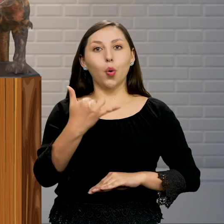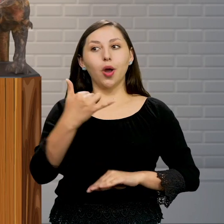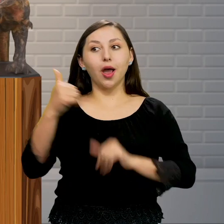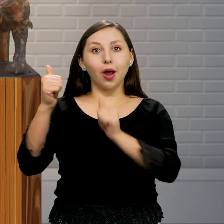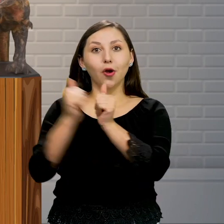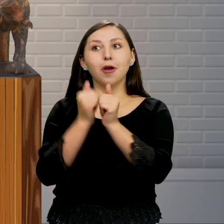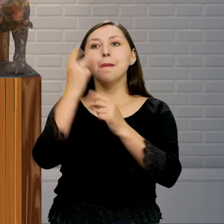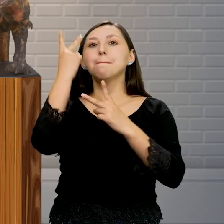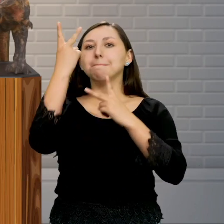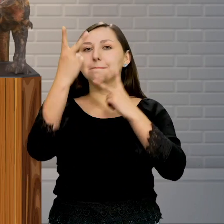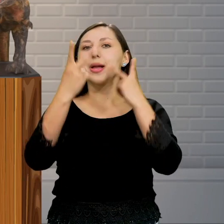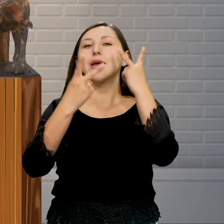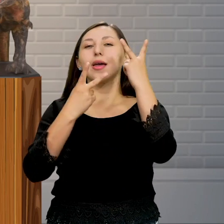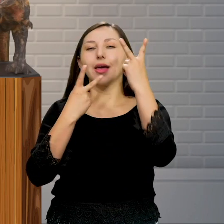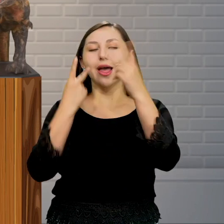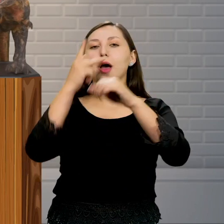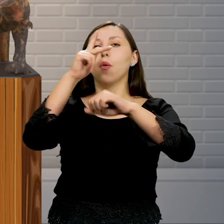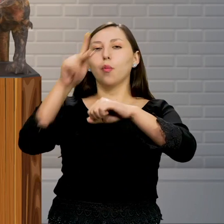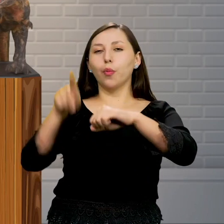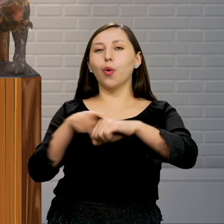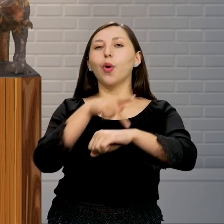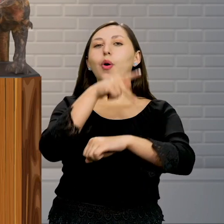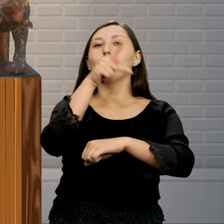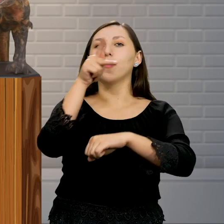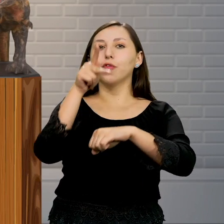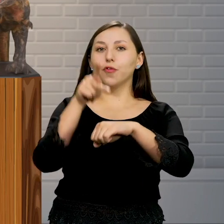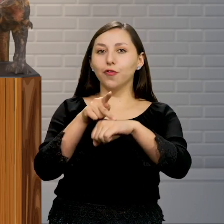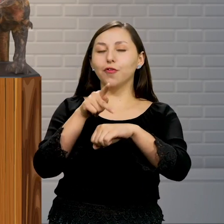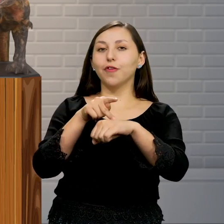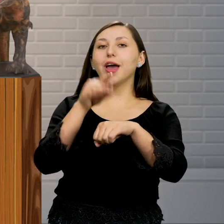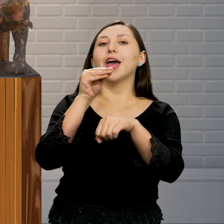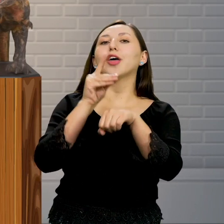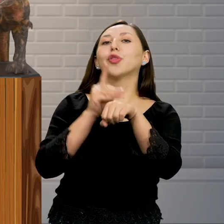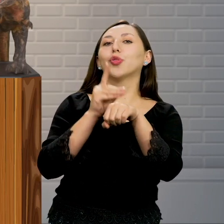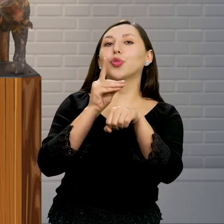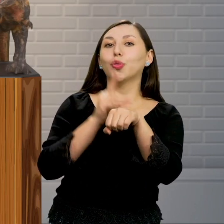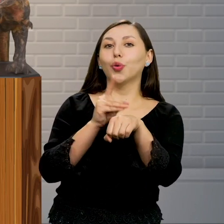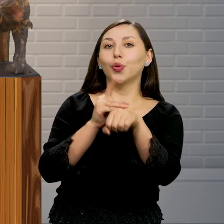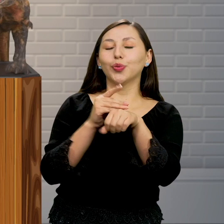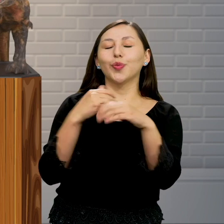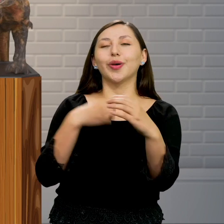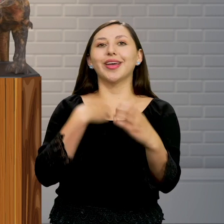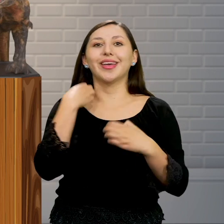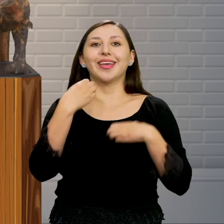acompaña una persona que sabe mucho sobre mascotas ¡Qué emoción!